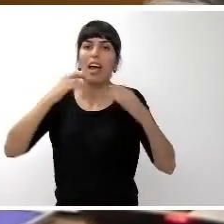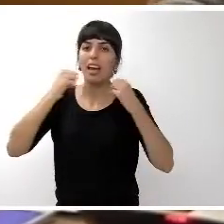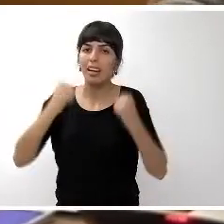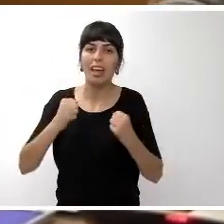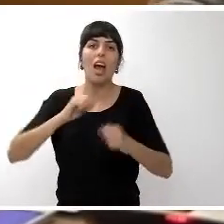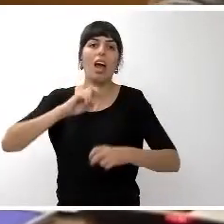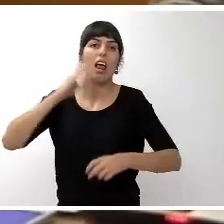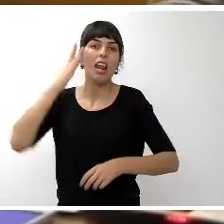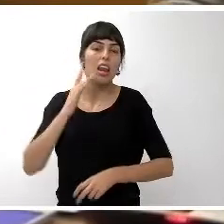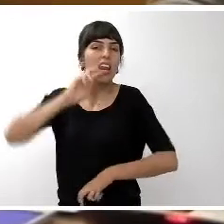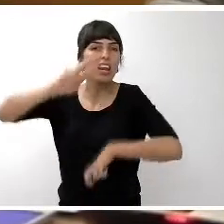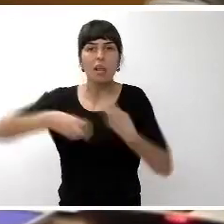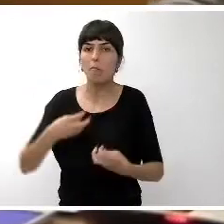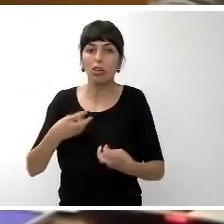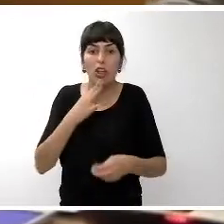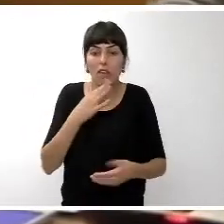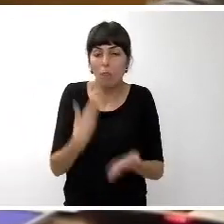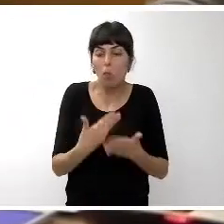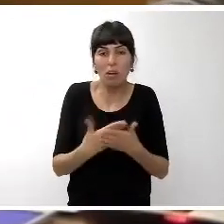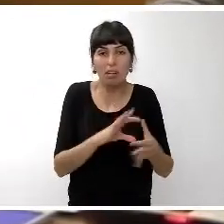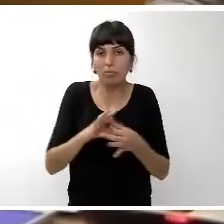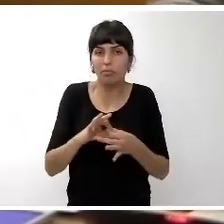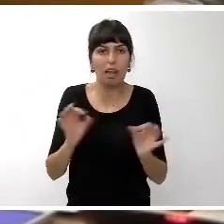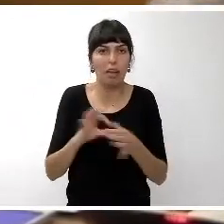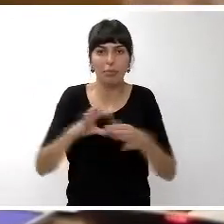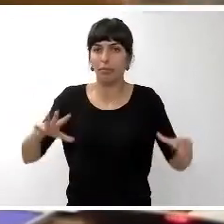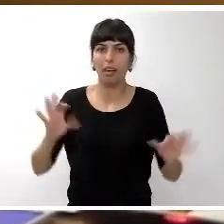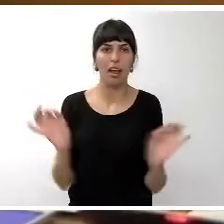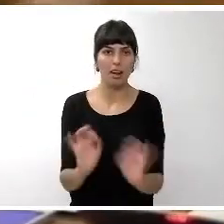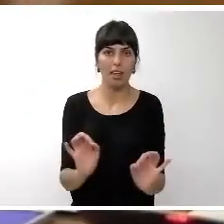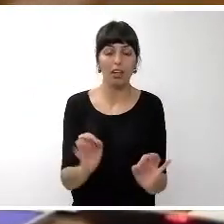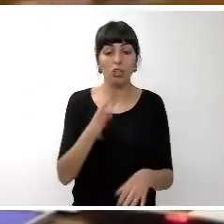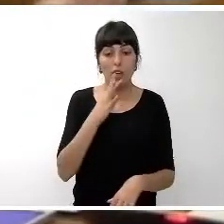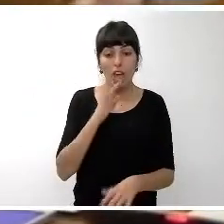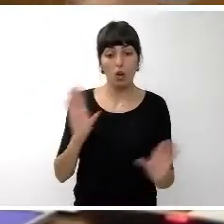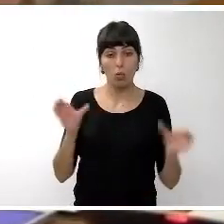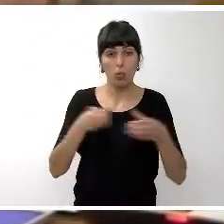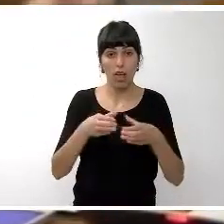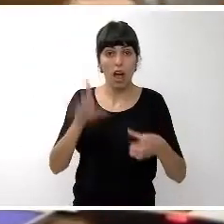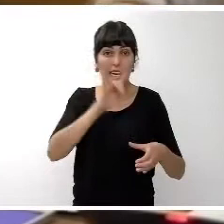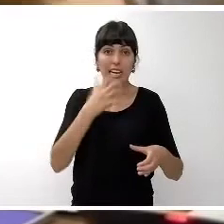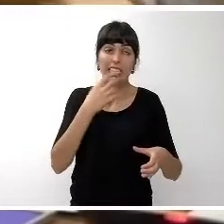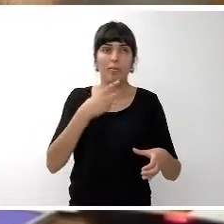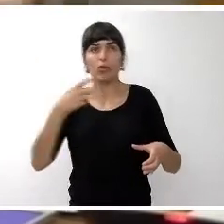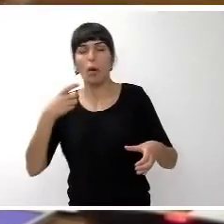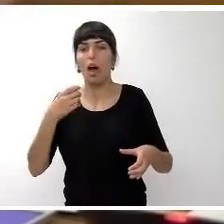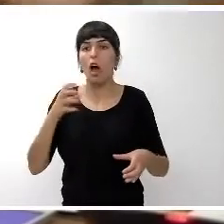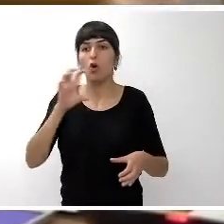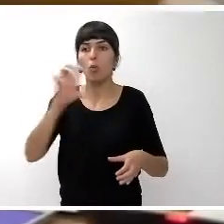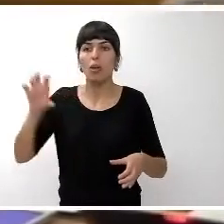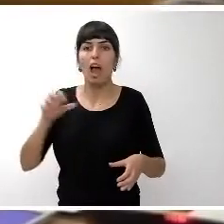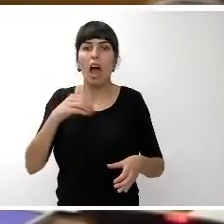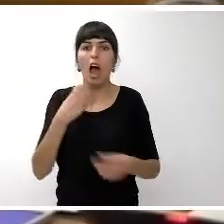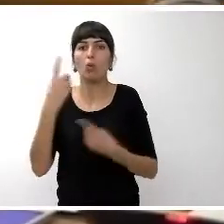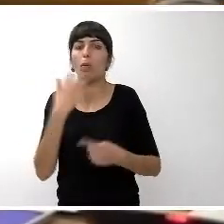seguimos estando a la cola del estado español la comunidad canaria si exceptuamos algunas regiones urbanas algunas comunidades urbanas como